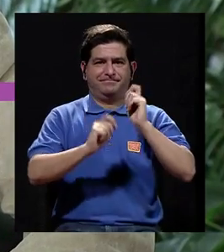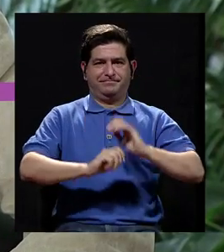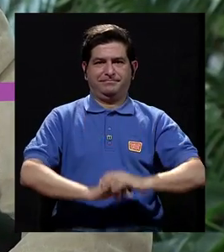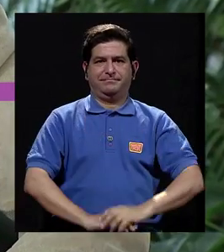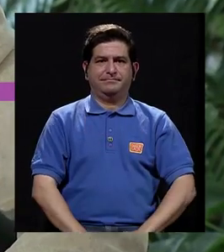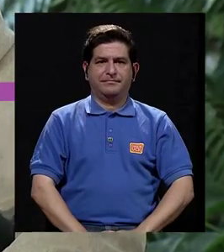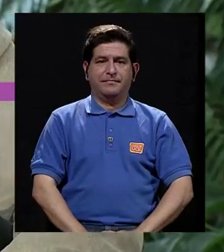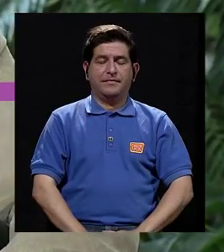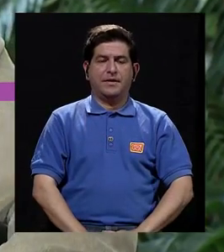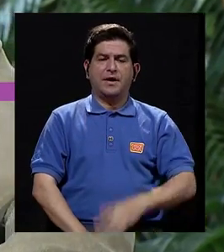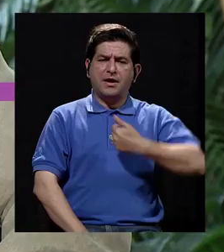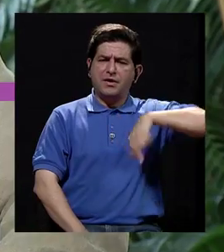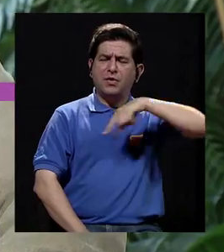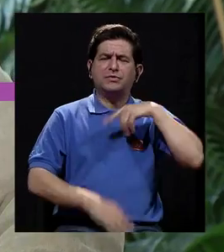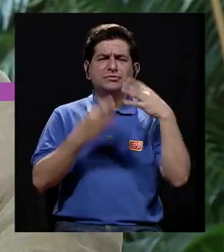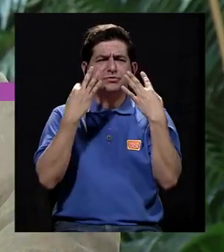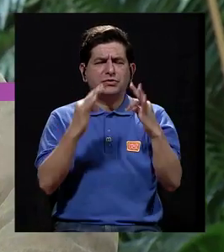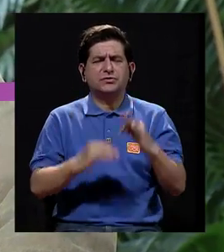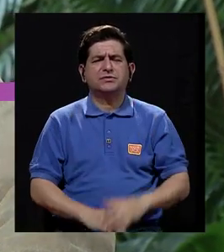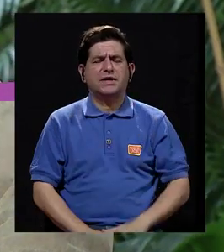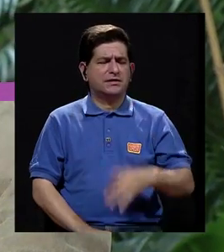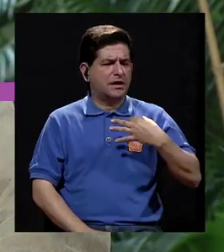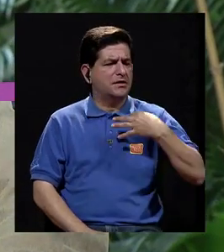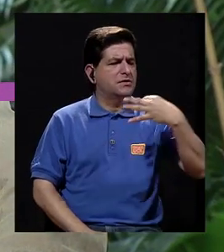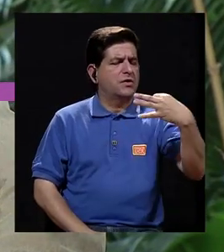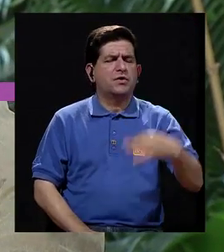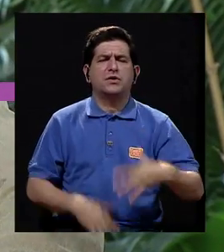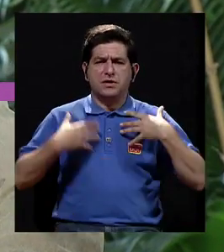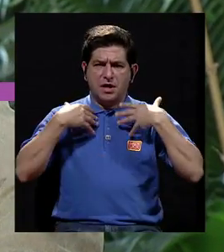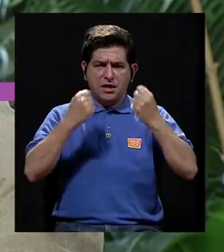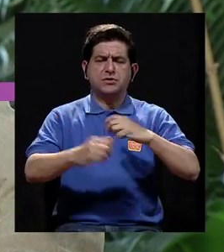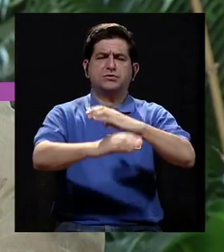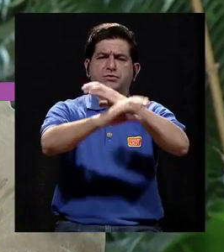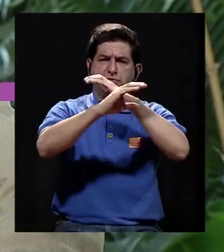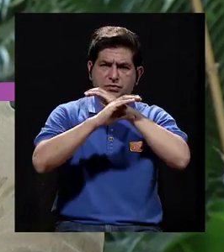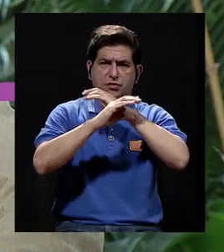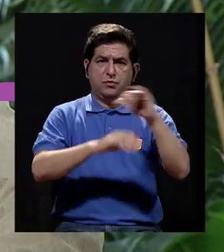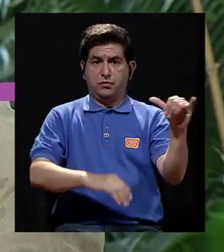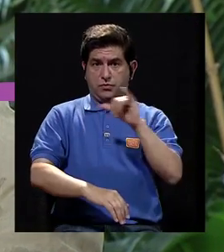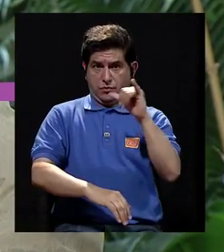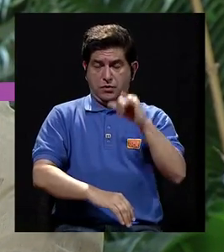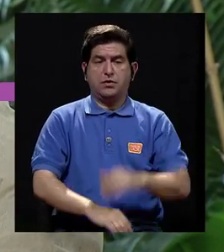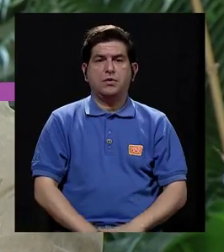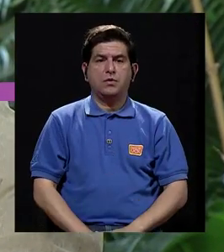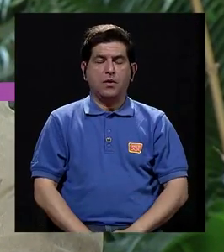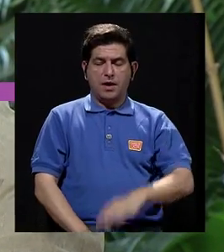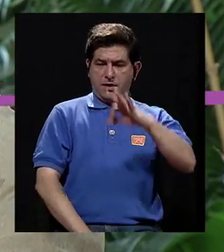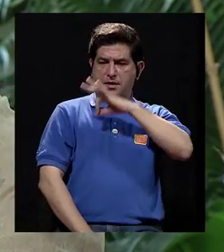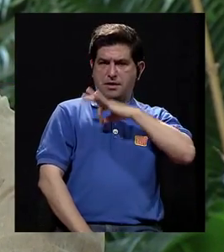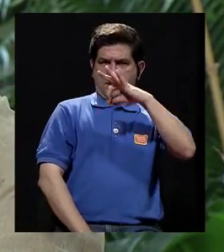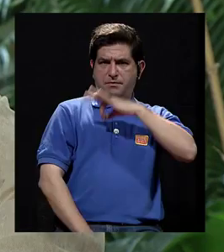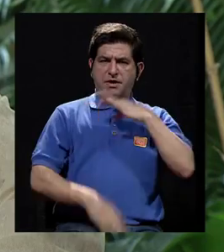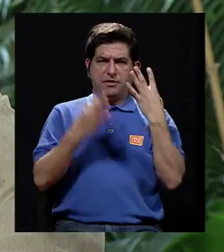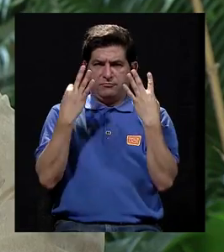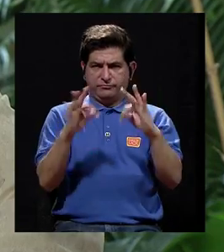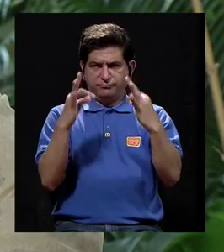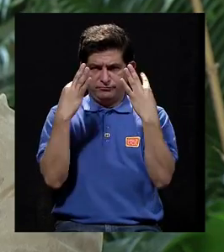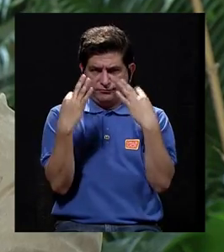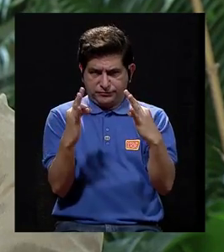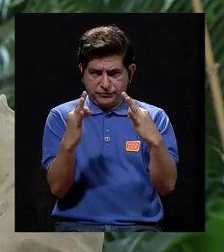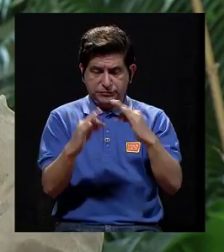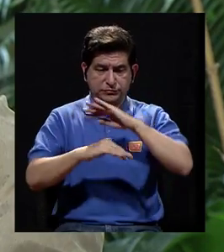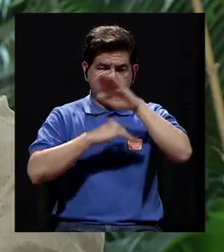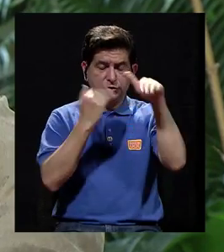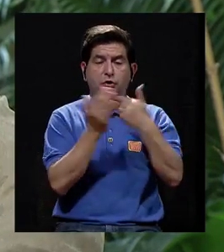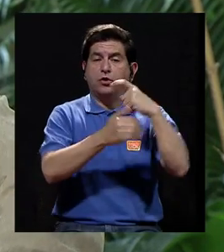que tenemos que procurar cuidar día a día nuestra salud y asimismo procurar nuestro bienestar. Y